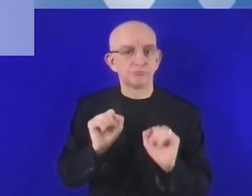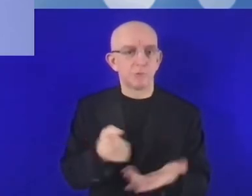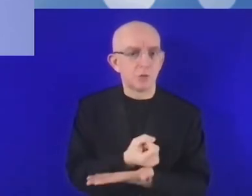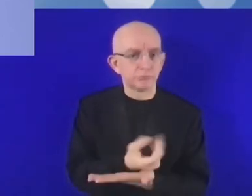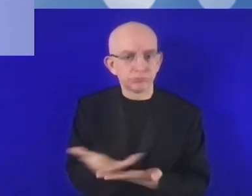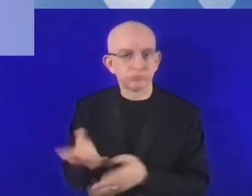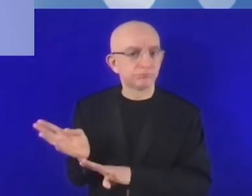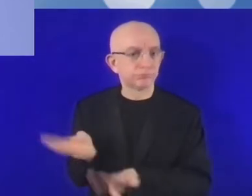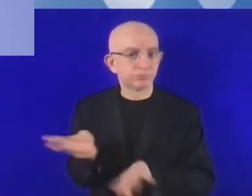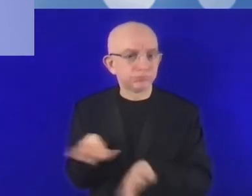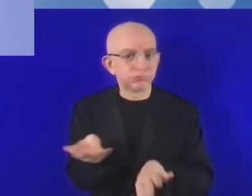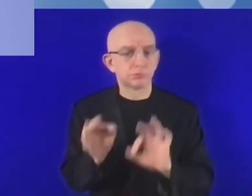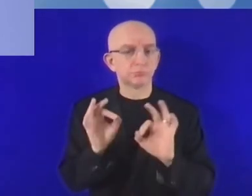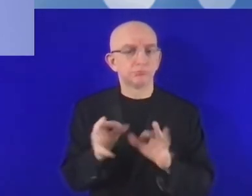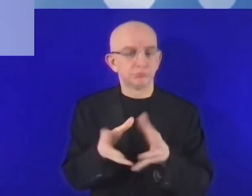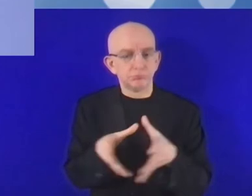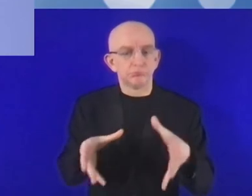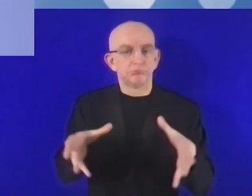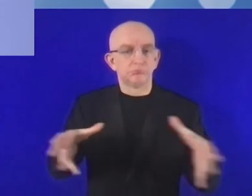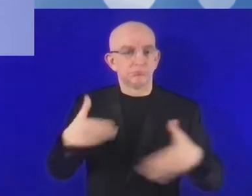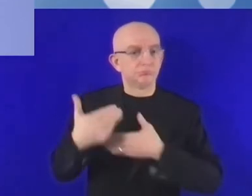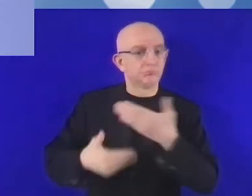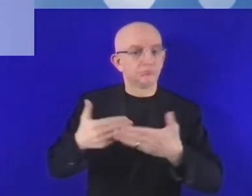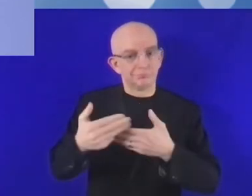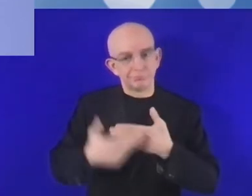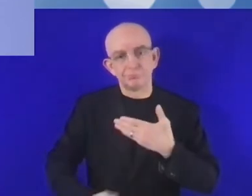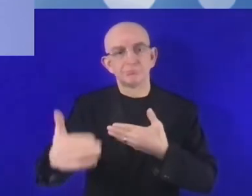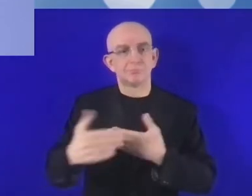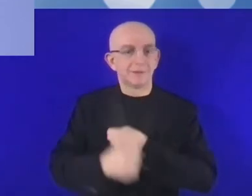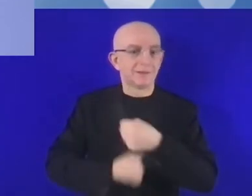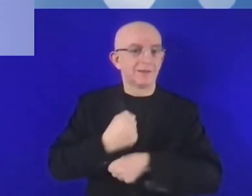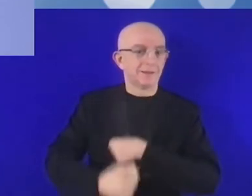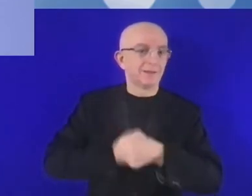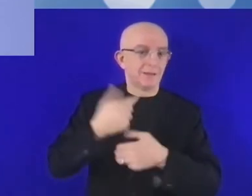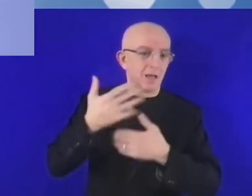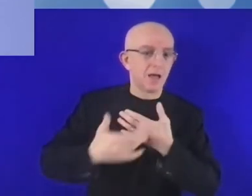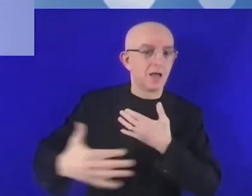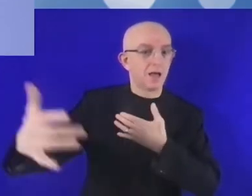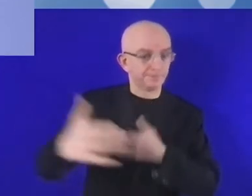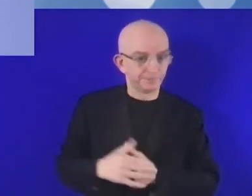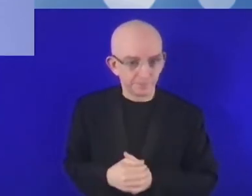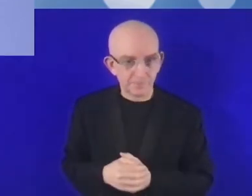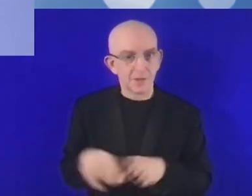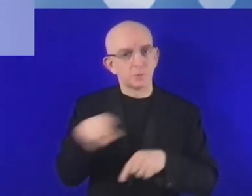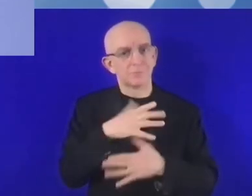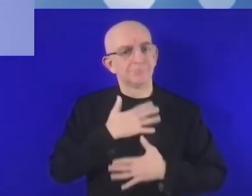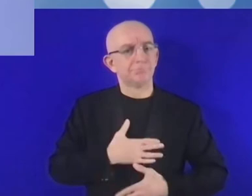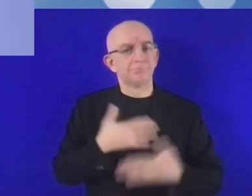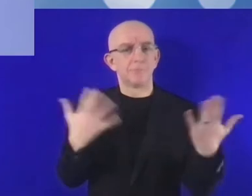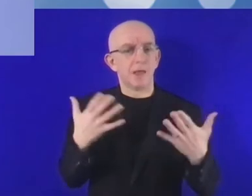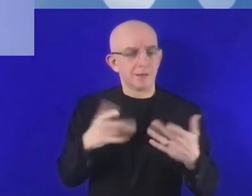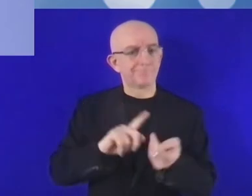en los próximos años. Lo que necesitamos para que esta transformación verde, la transformación digital sea necesaria, son